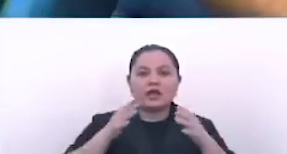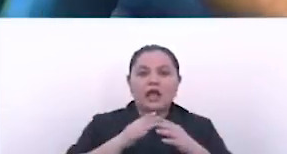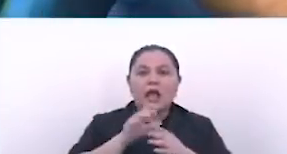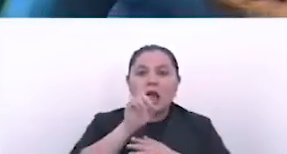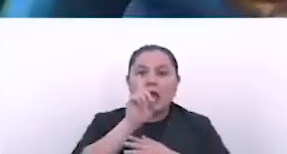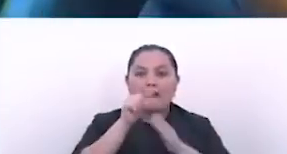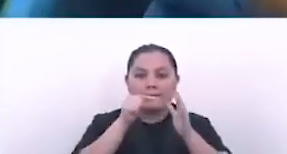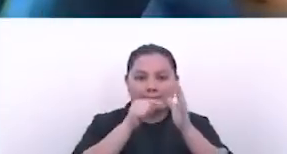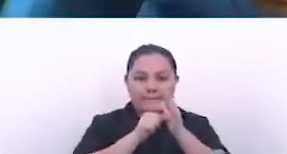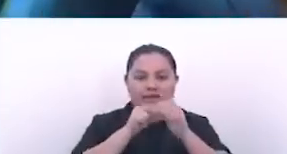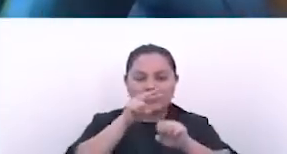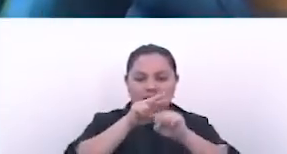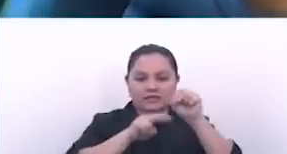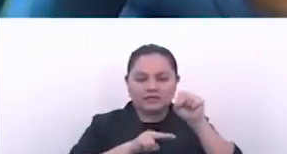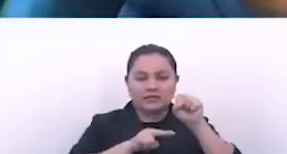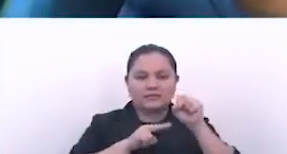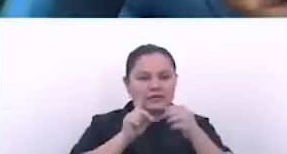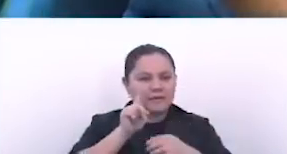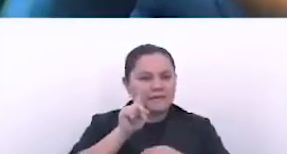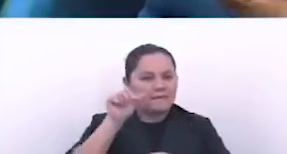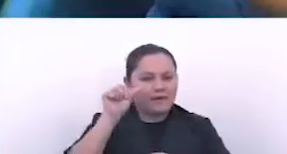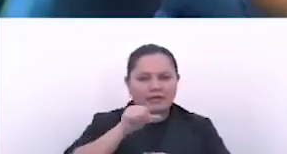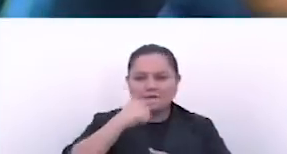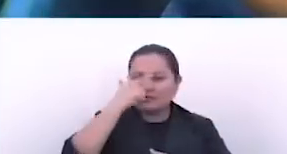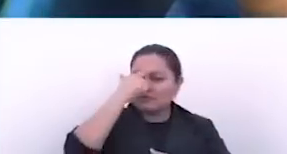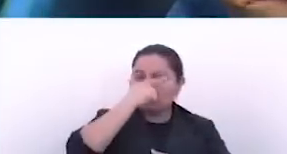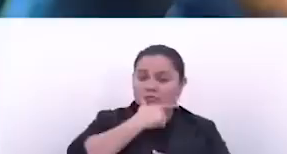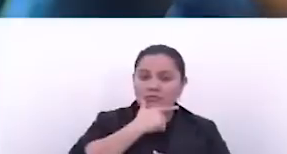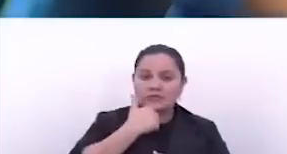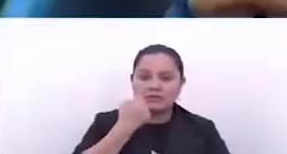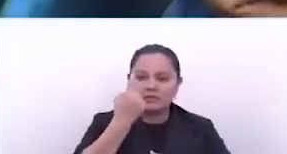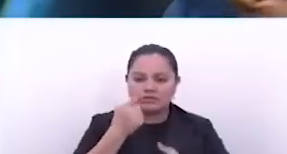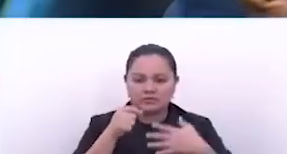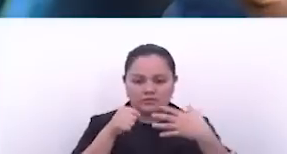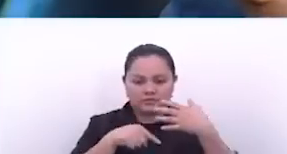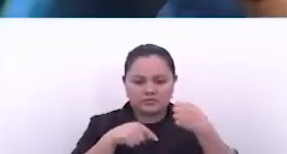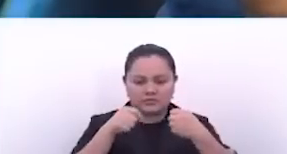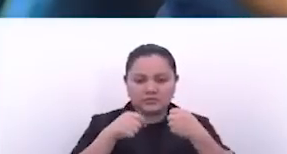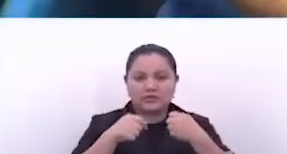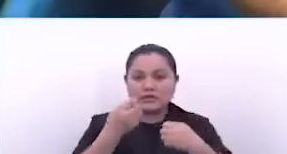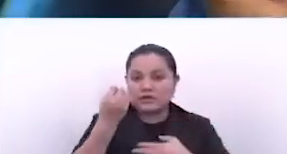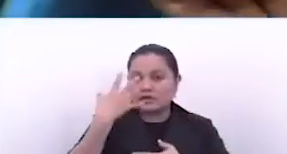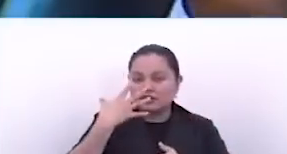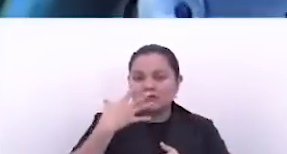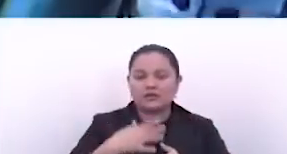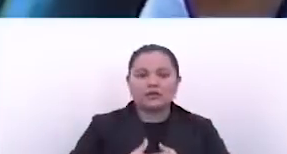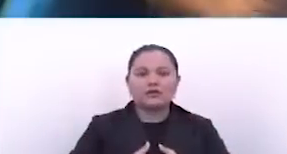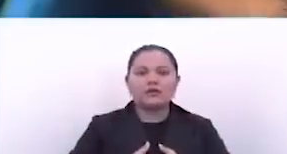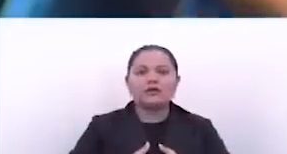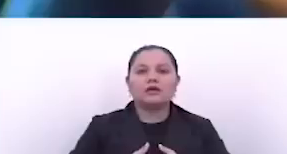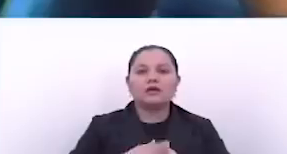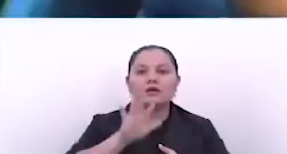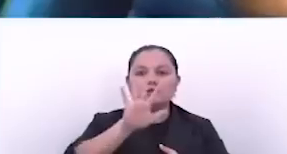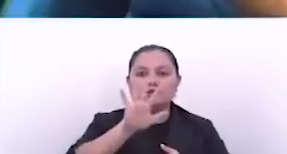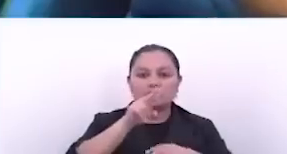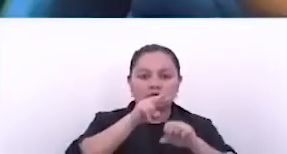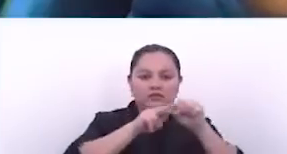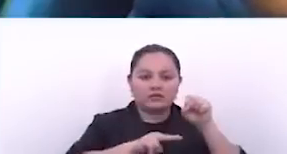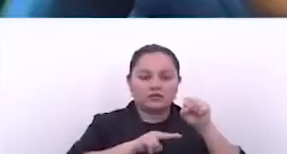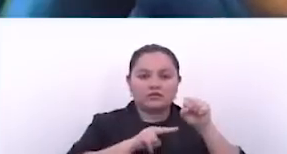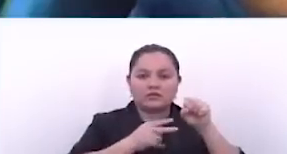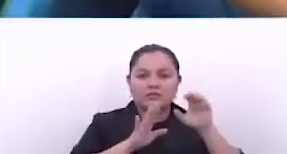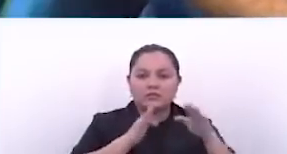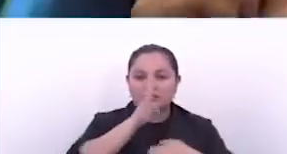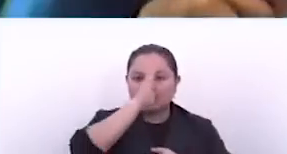dólares. Pero ¿saben qué es lo más triste? Escuchar a un agricultor que te diga que llevaba sus 5 dólares para el almuerzo